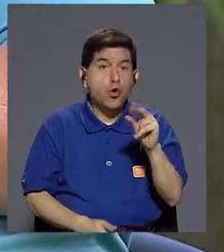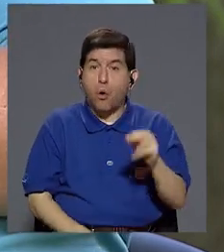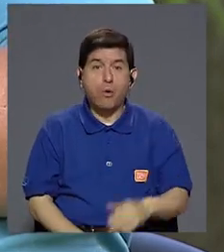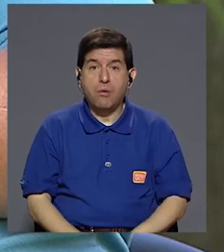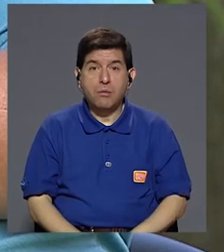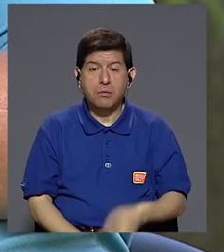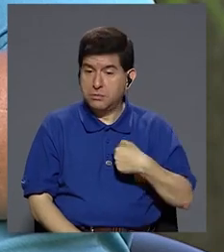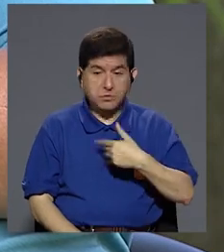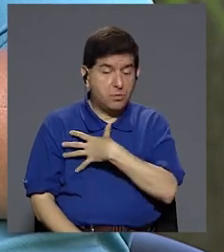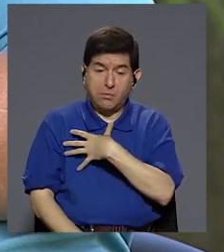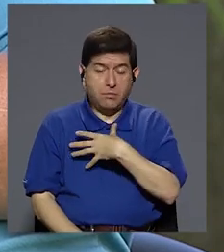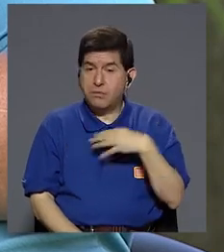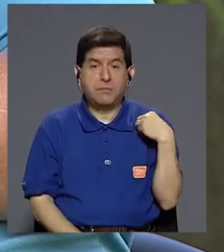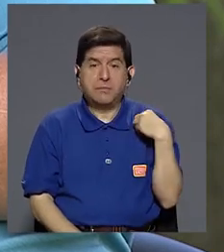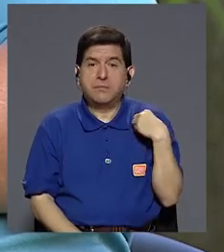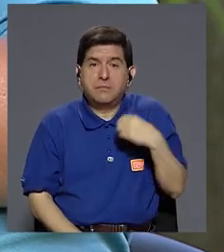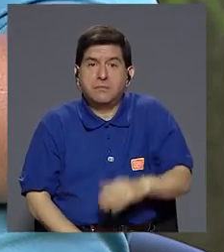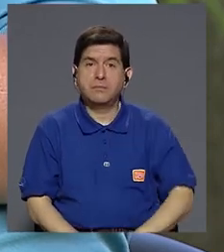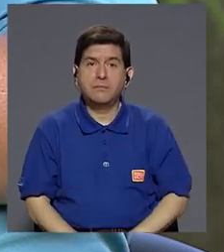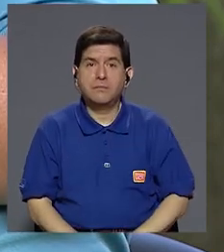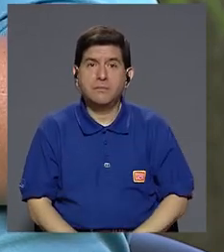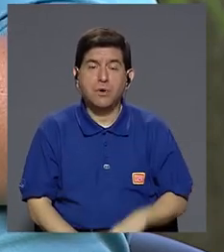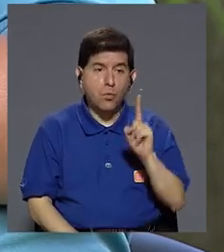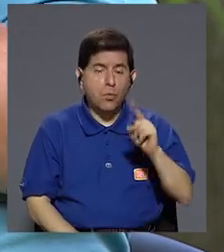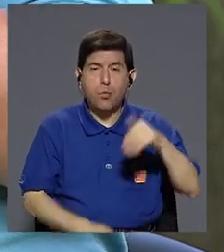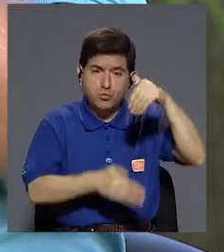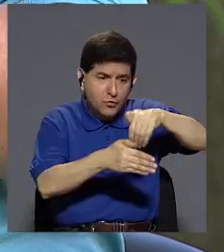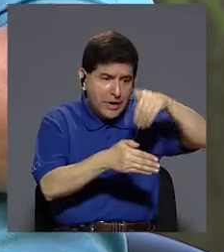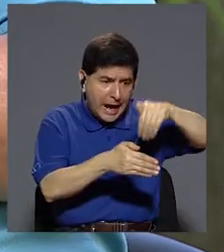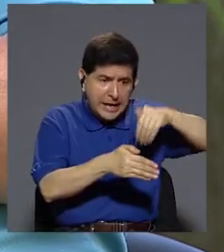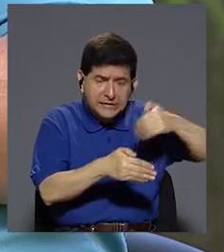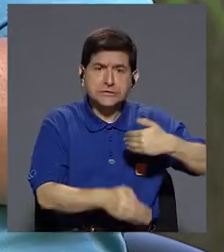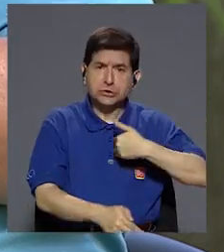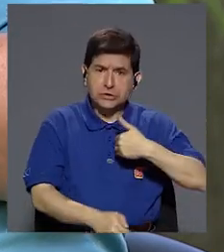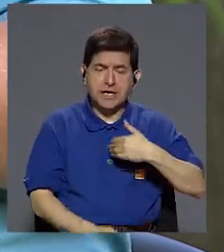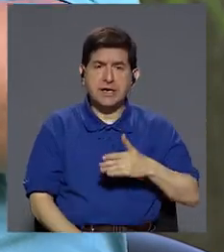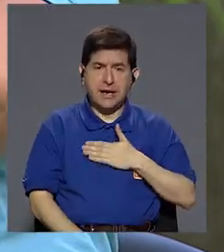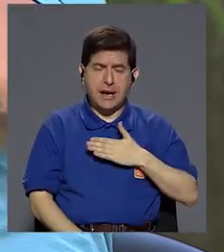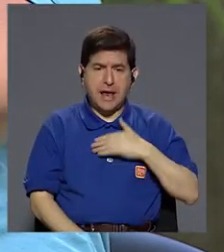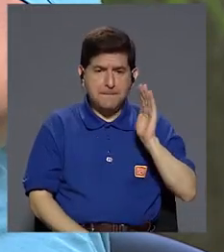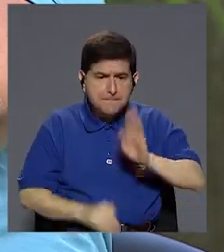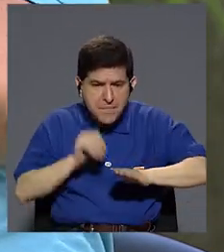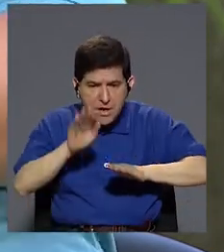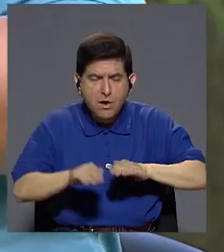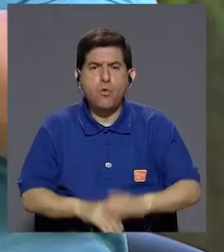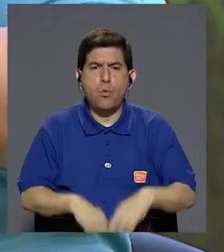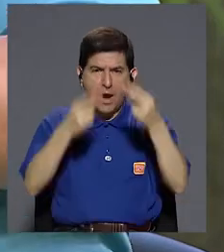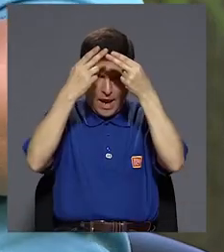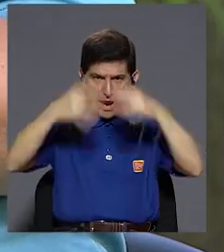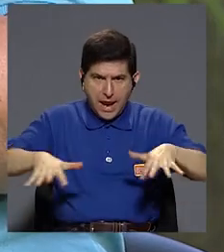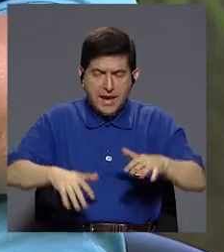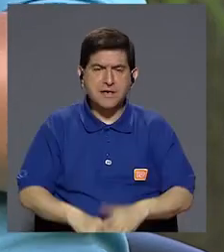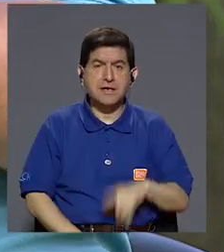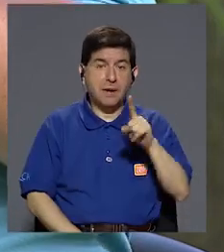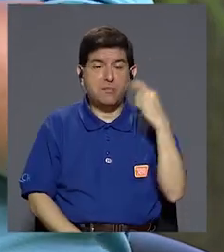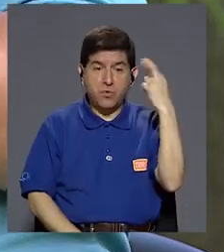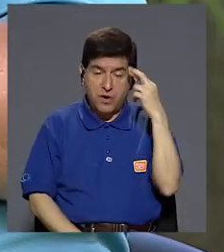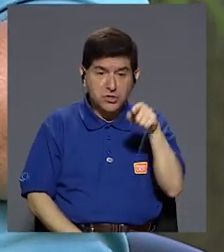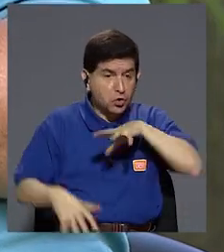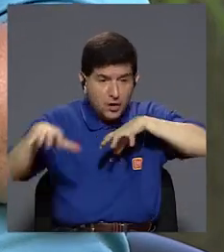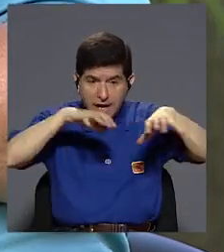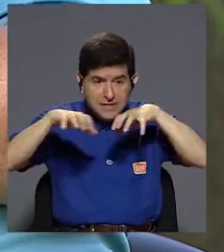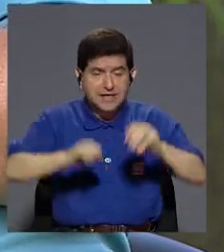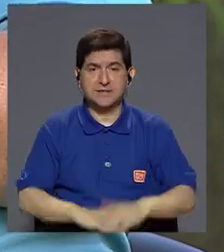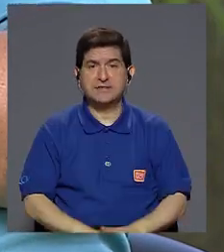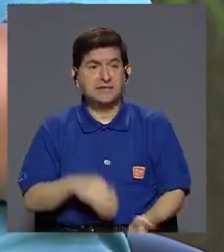no, es que simplemente de pronto yo no quiero tener un registro en mi huella digital de ese evento por alguna razón,